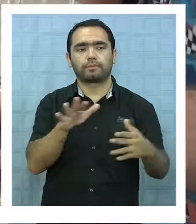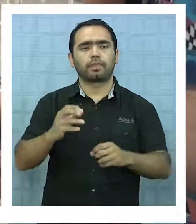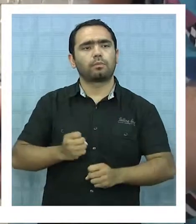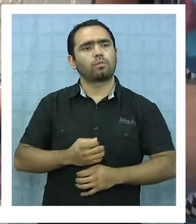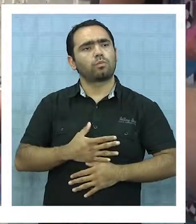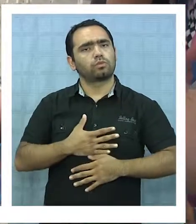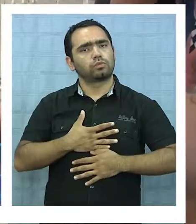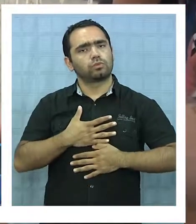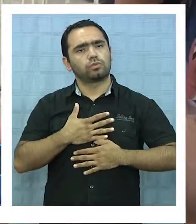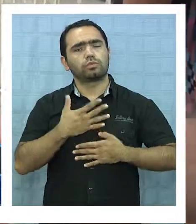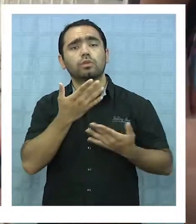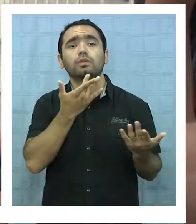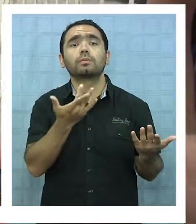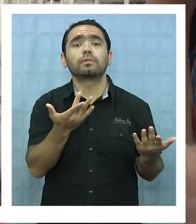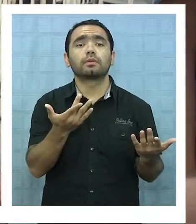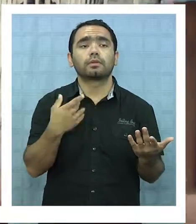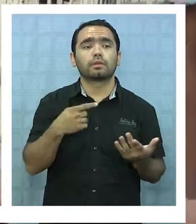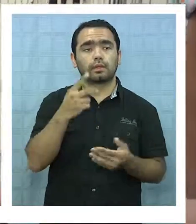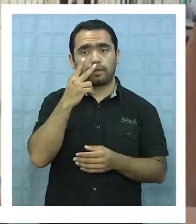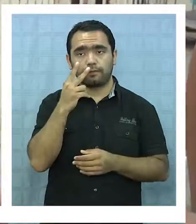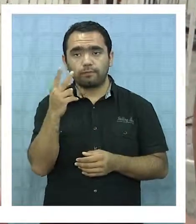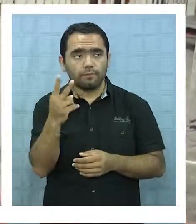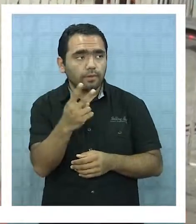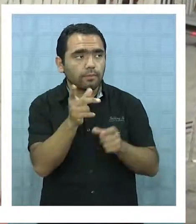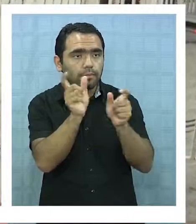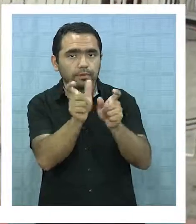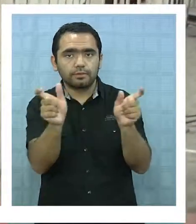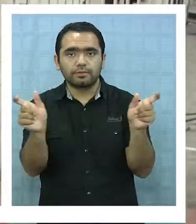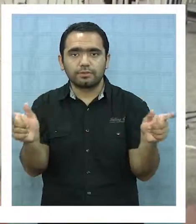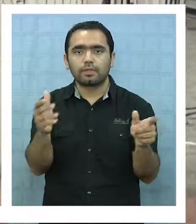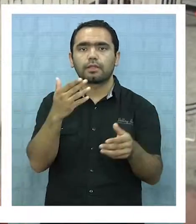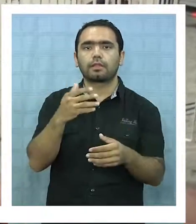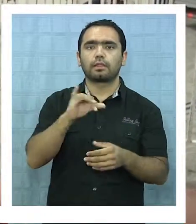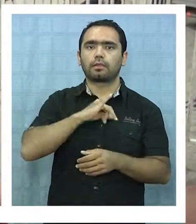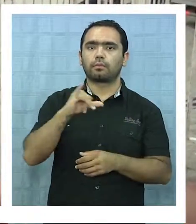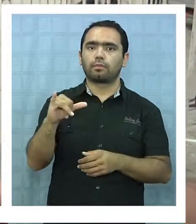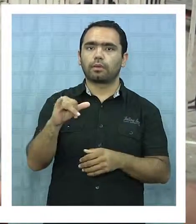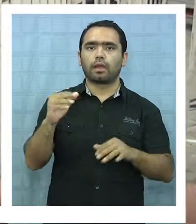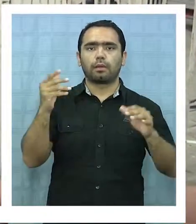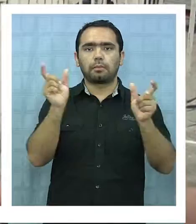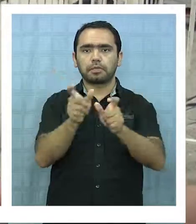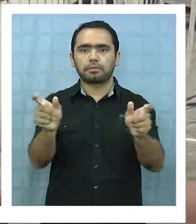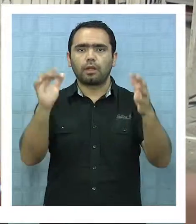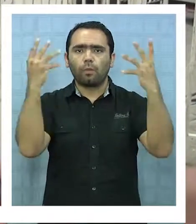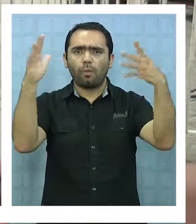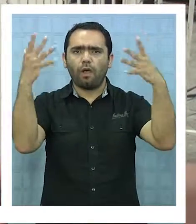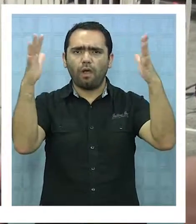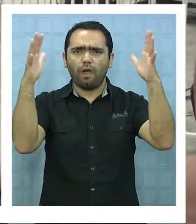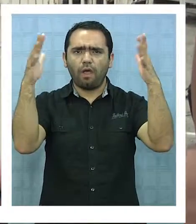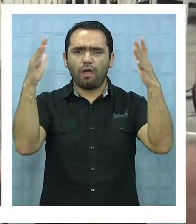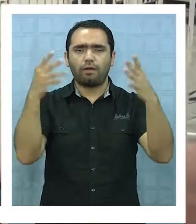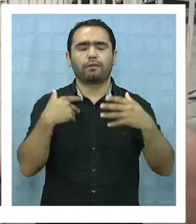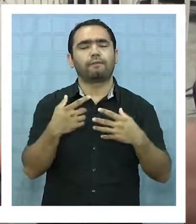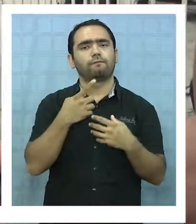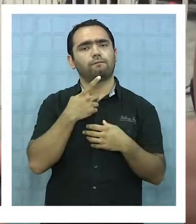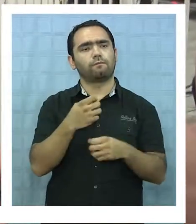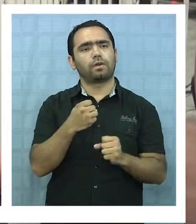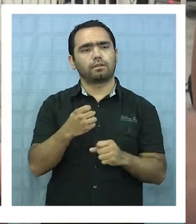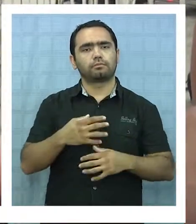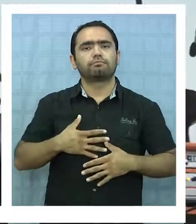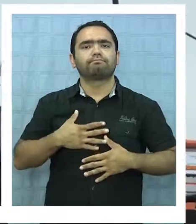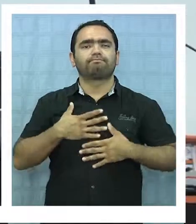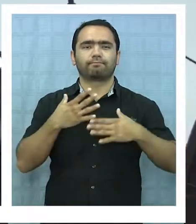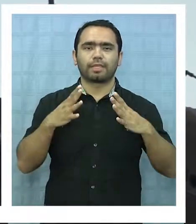emocionante ya que al ver toda la gente y que al final te aplaudan, es... da una alegría